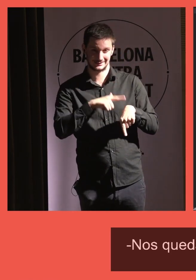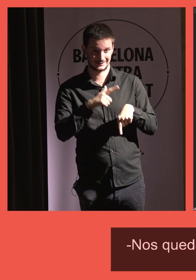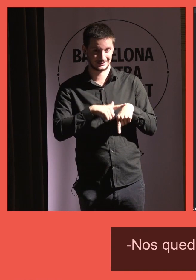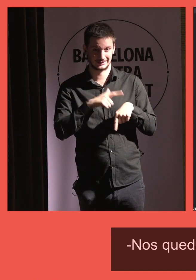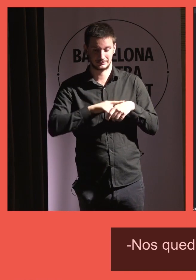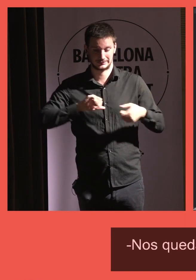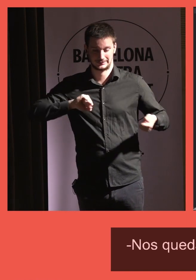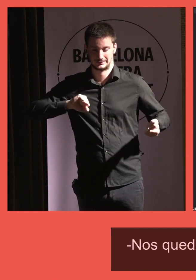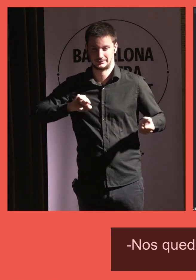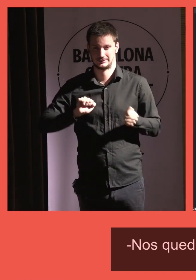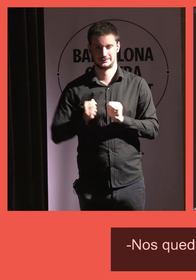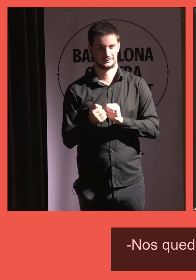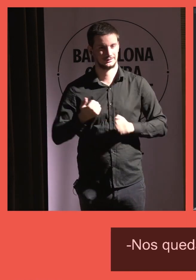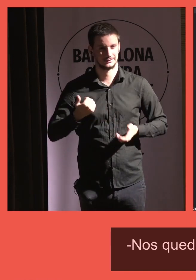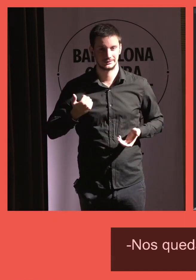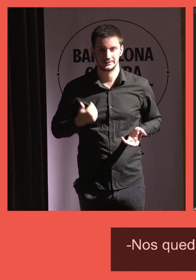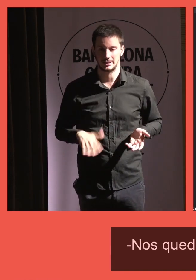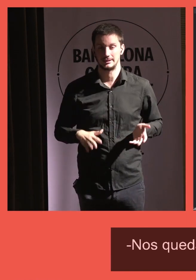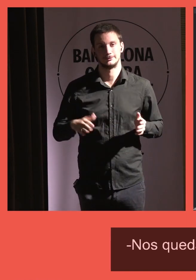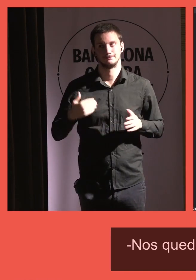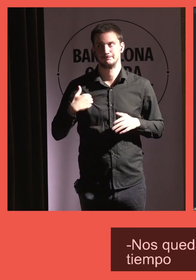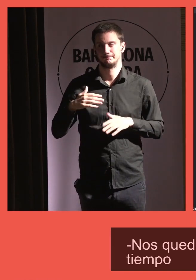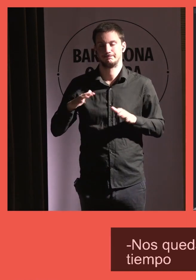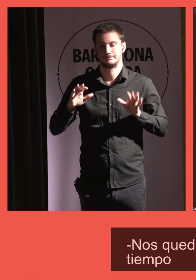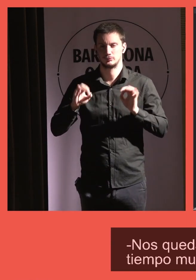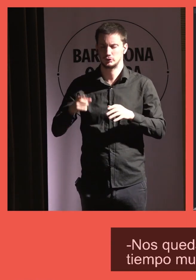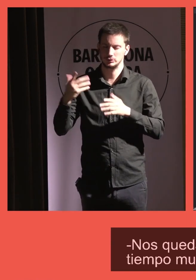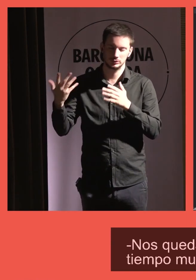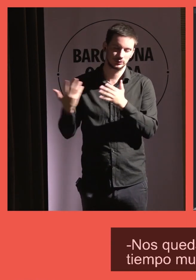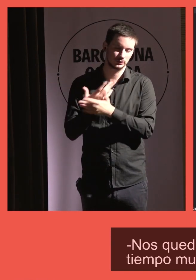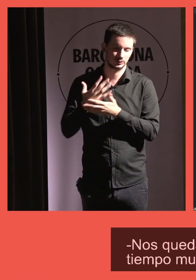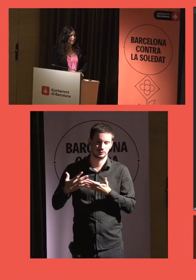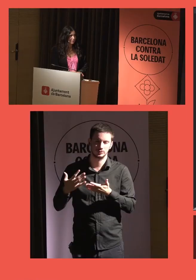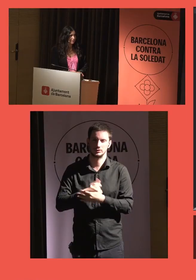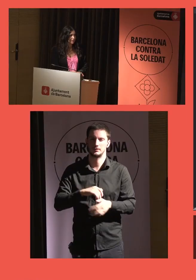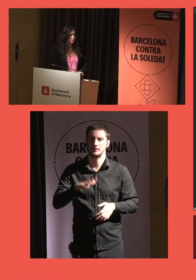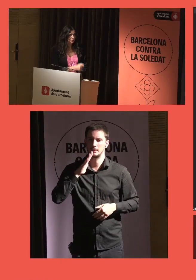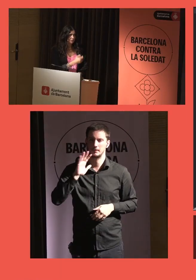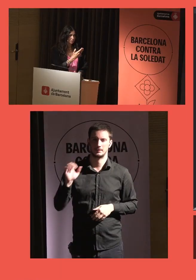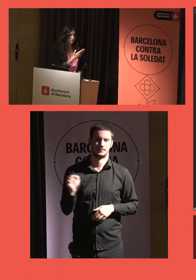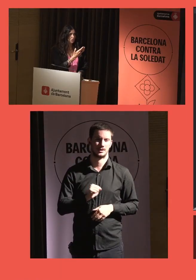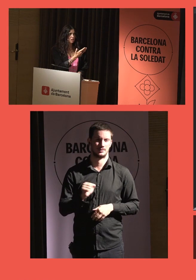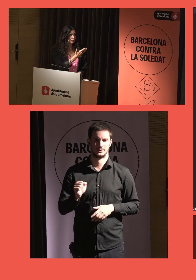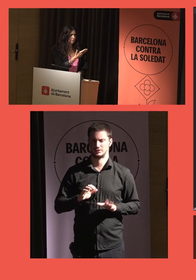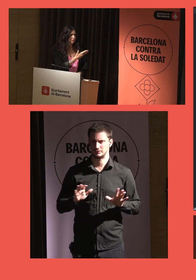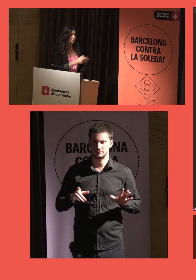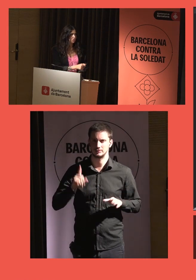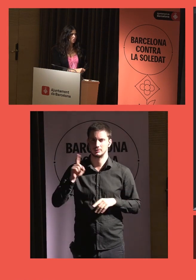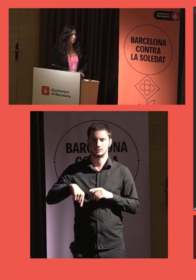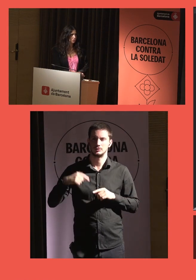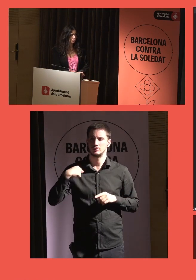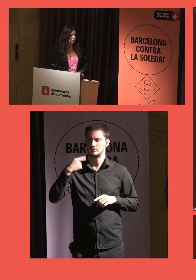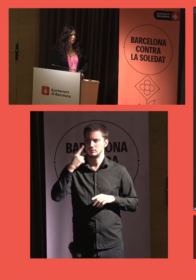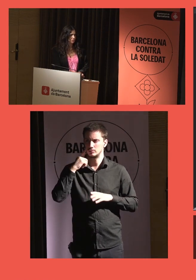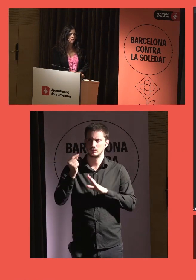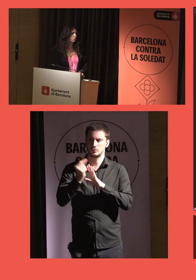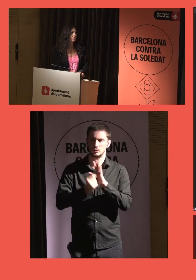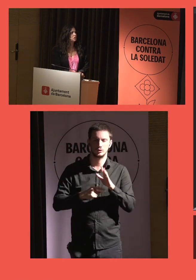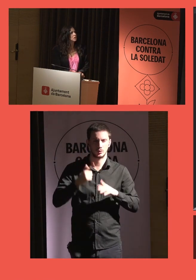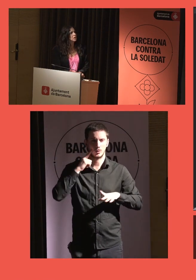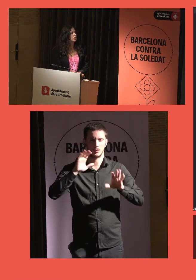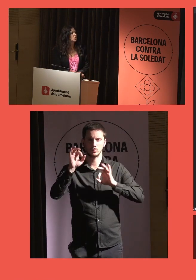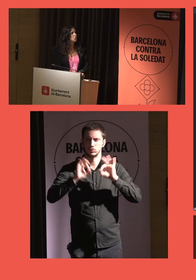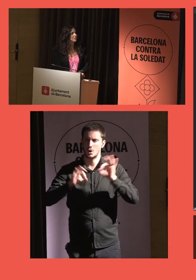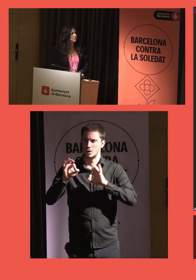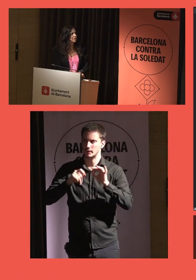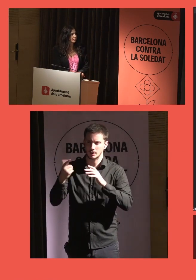apretado, Marta Inmaculada, pero nos lo has contado fantásticamente y además viendo también los índices, los tantos